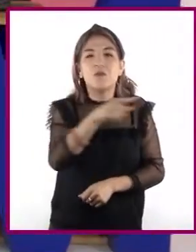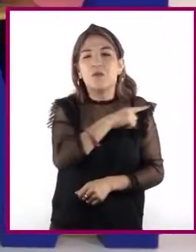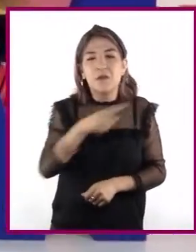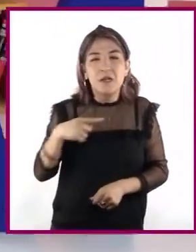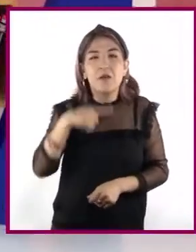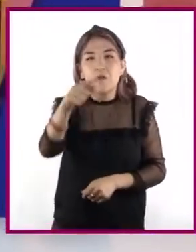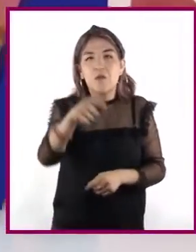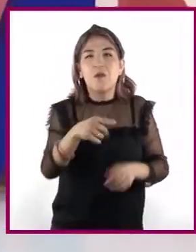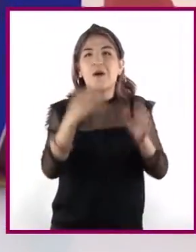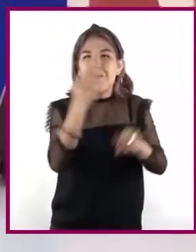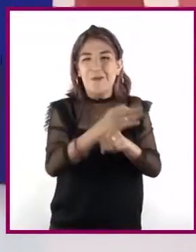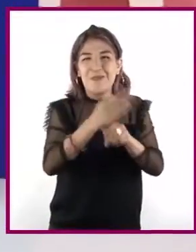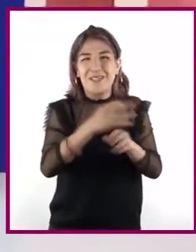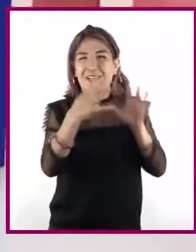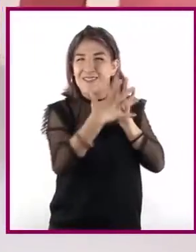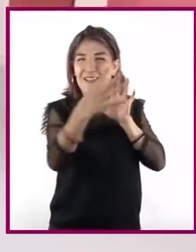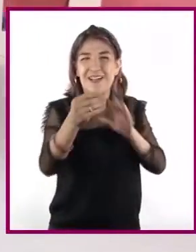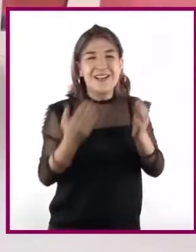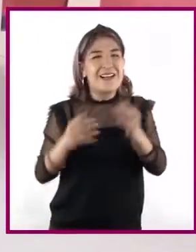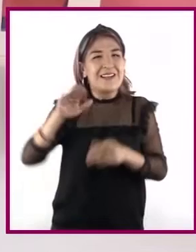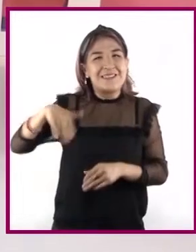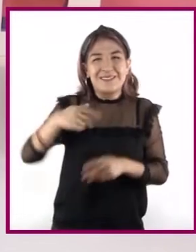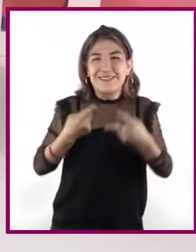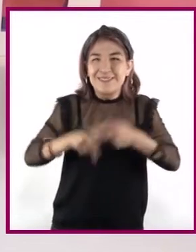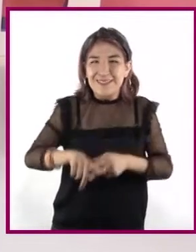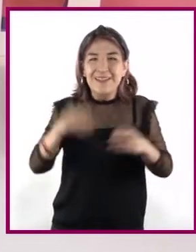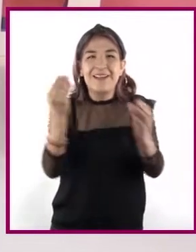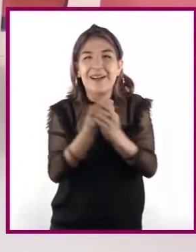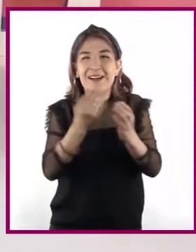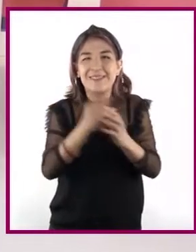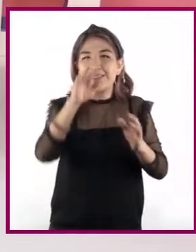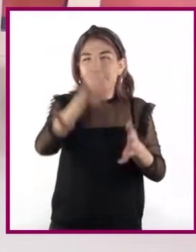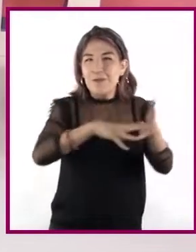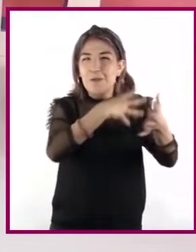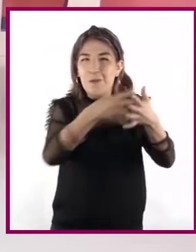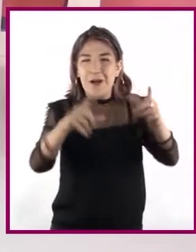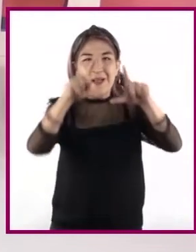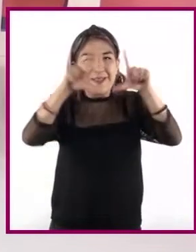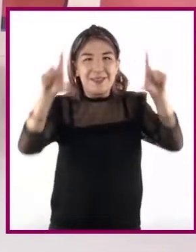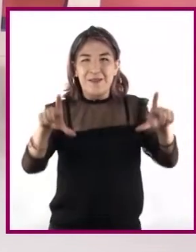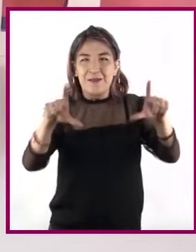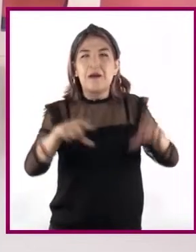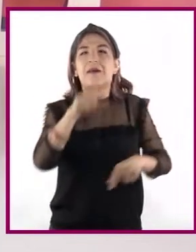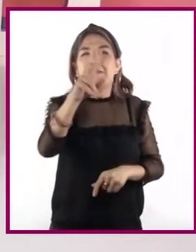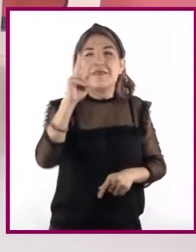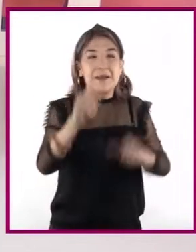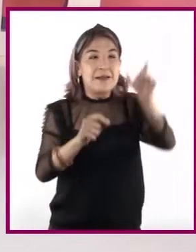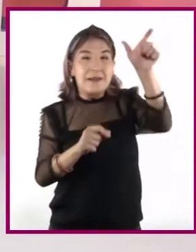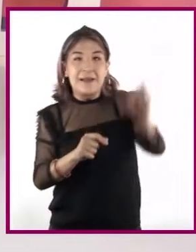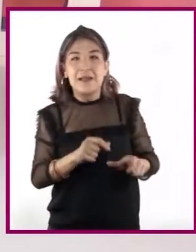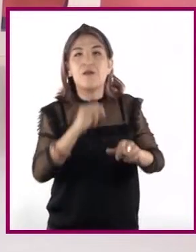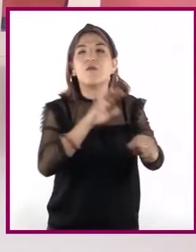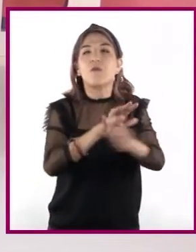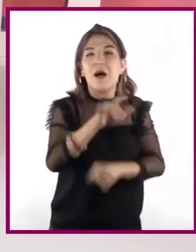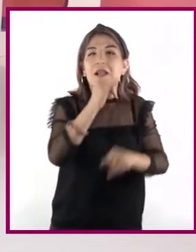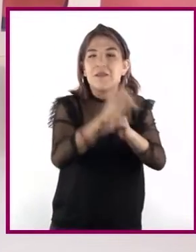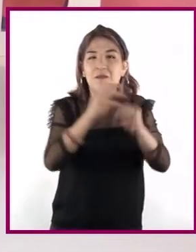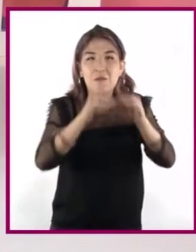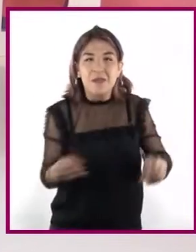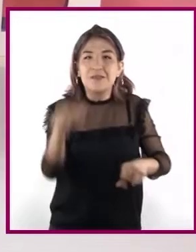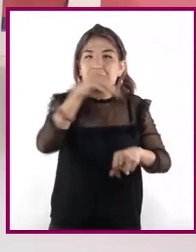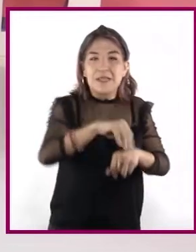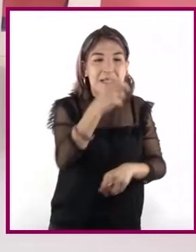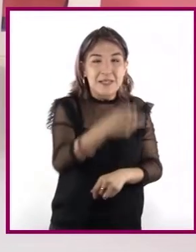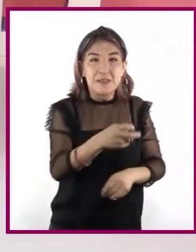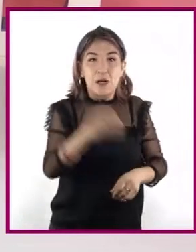cuadro que les invitamos a trazar al inicio de la sesión. En la columna referente a tipos de argumentos basados en